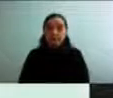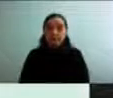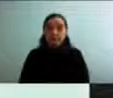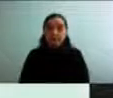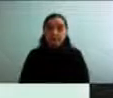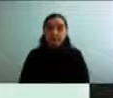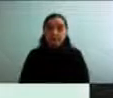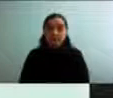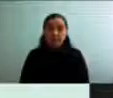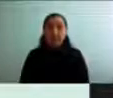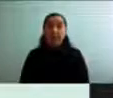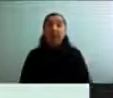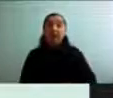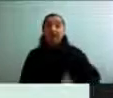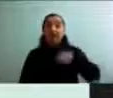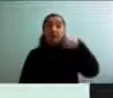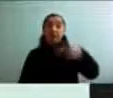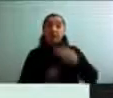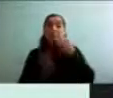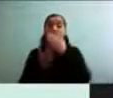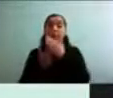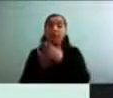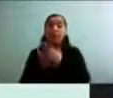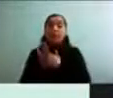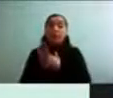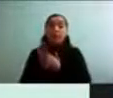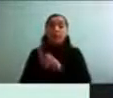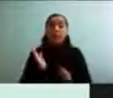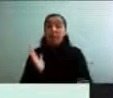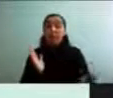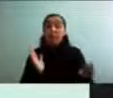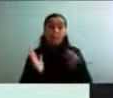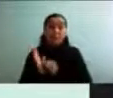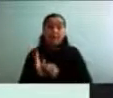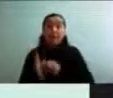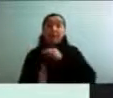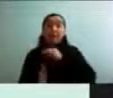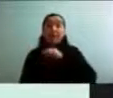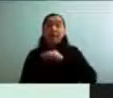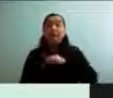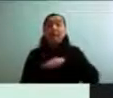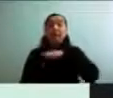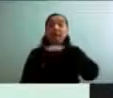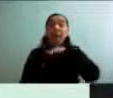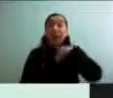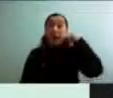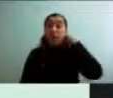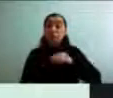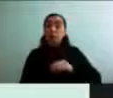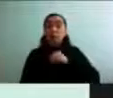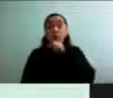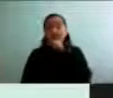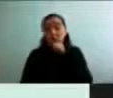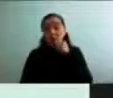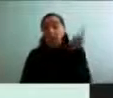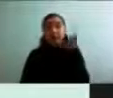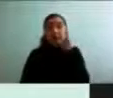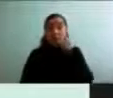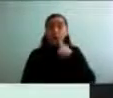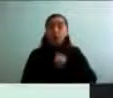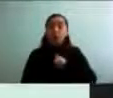El siguiente es el programa Más Adultos Mayores Autovalentes, en el cual yo trabajé en la comuna de Santiago,